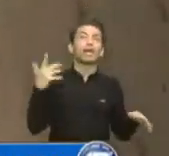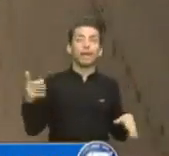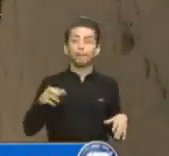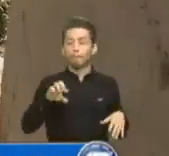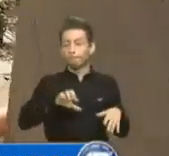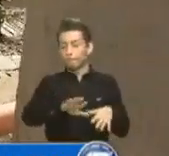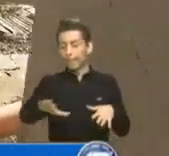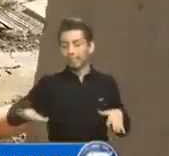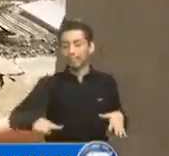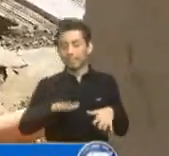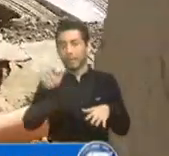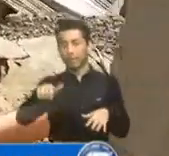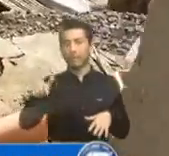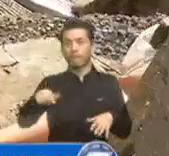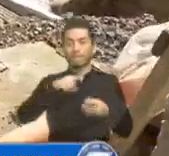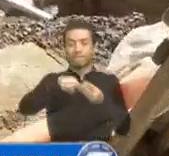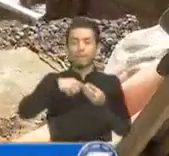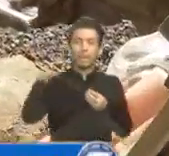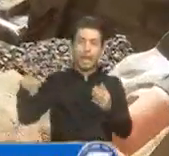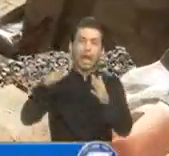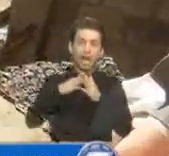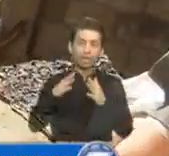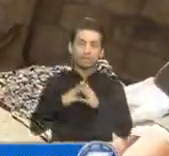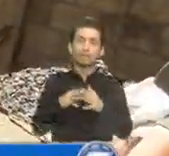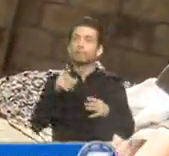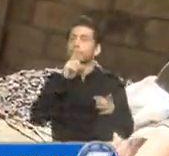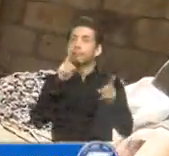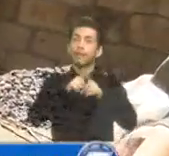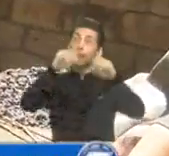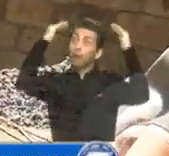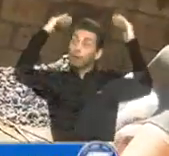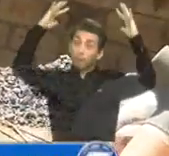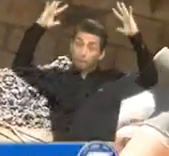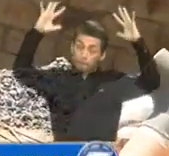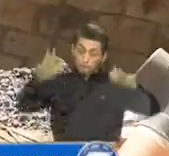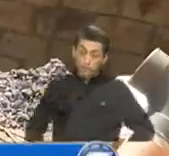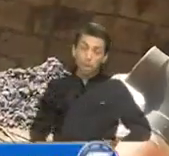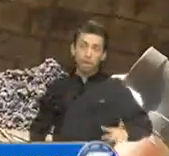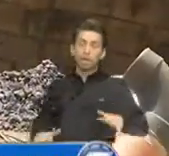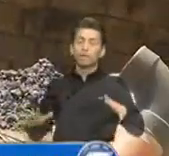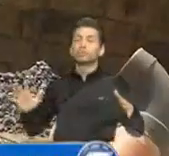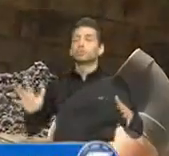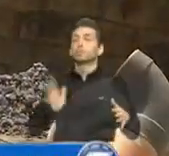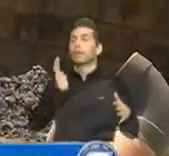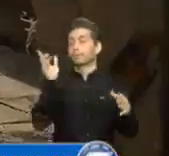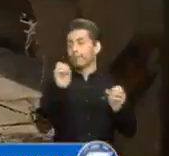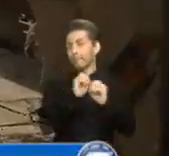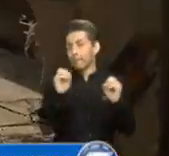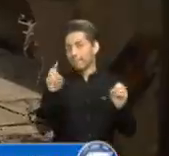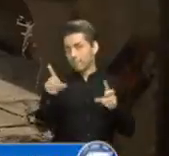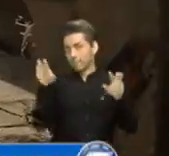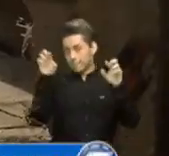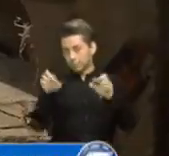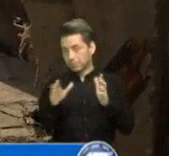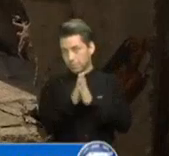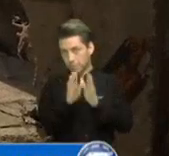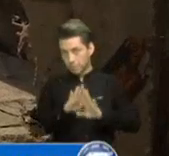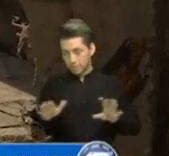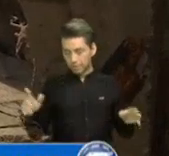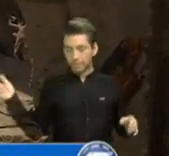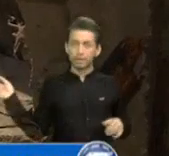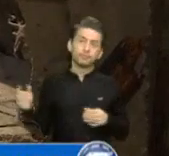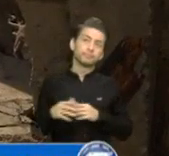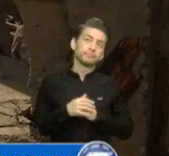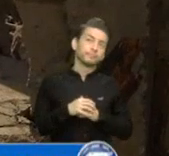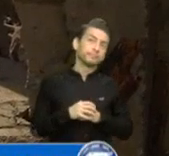García, además de caer en el techo de otra vecina que afortunadamente salió ilesa. Yo estaba aquí en la cocina y